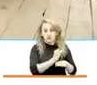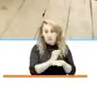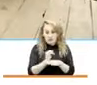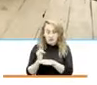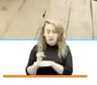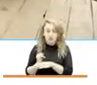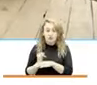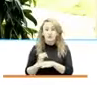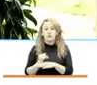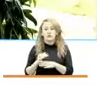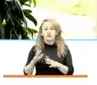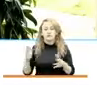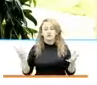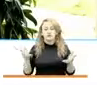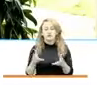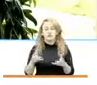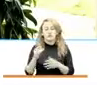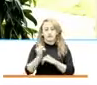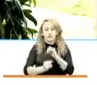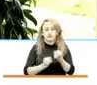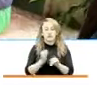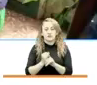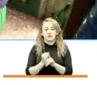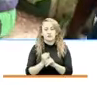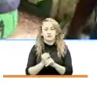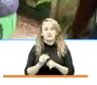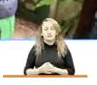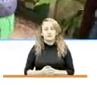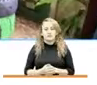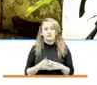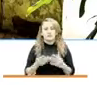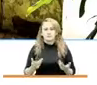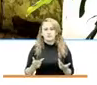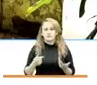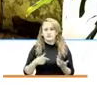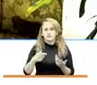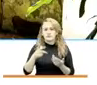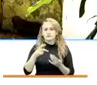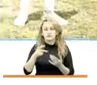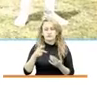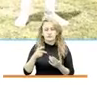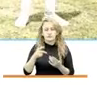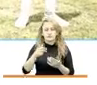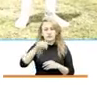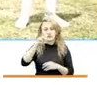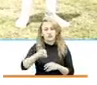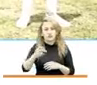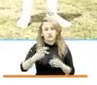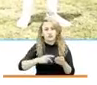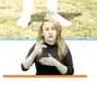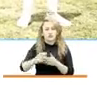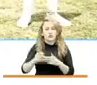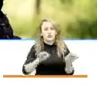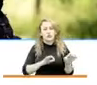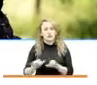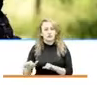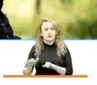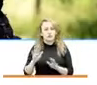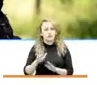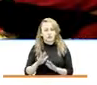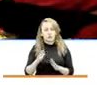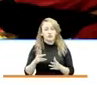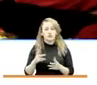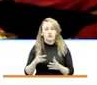cooperación internacional y realizamos monitoreo y seguimiento a 18 proyectos o acciones conjuntas, de las cuales